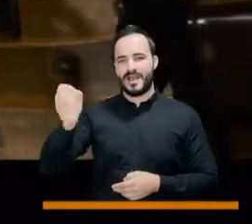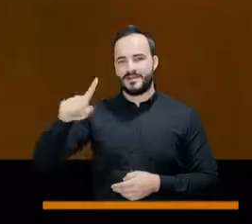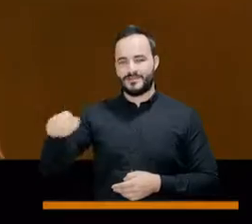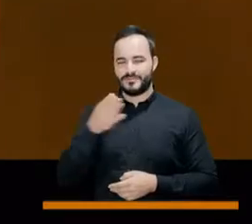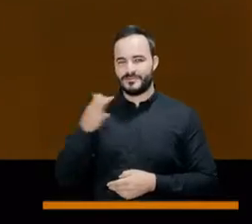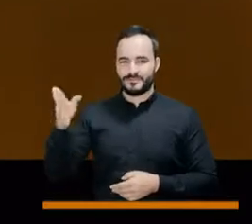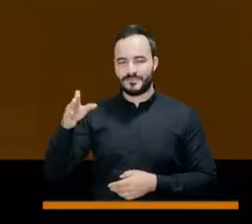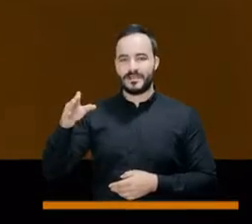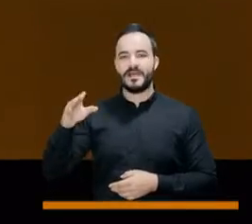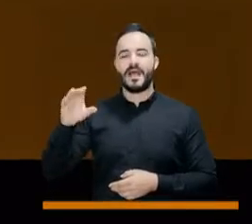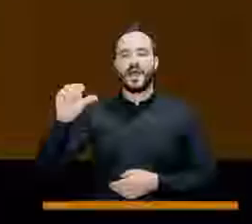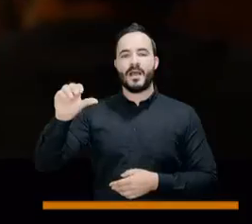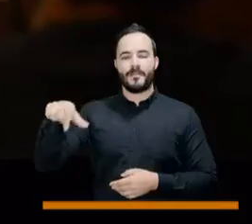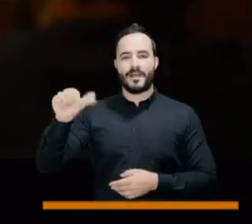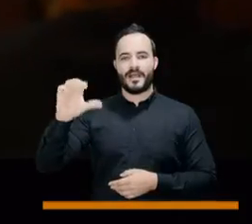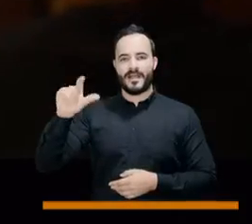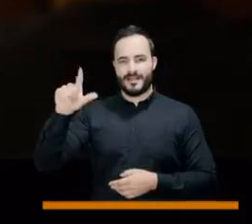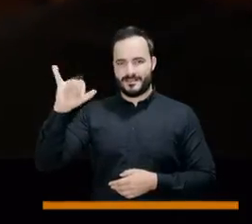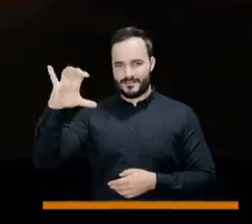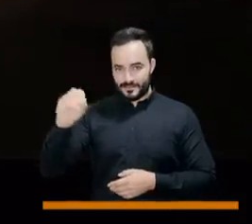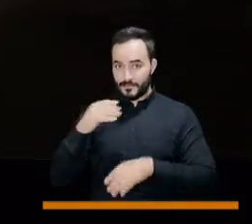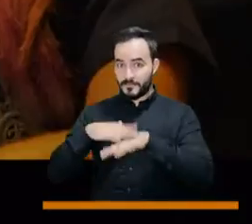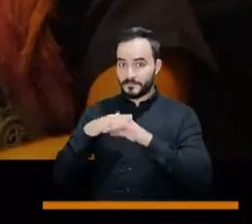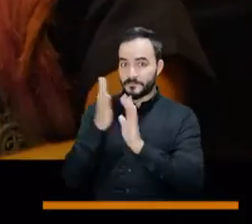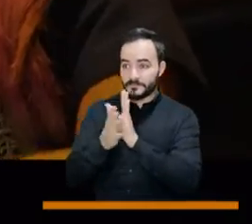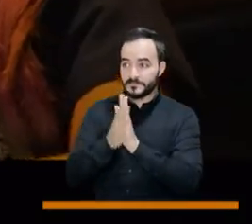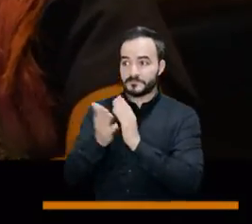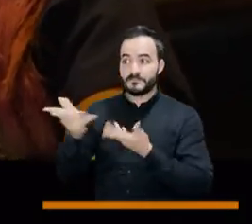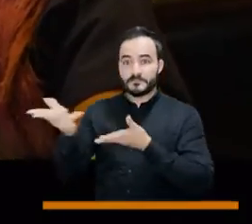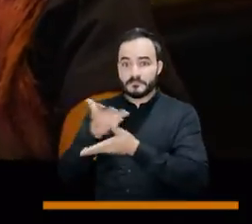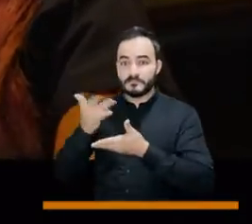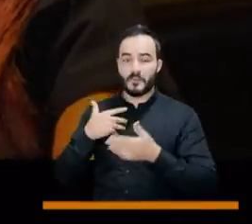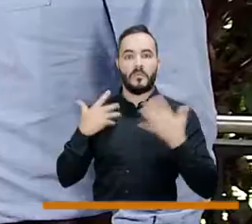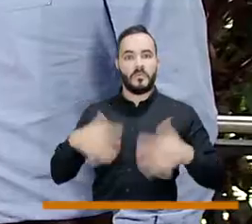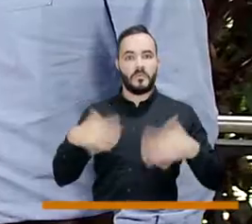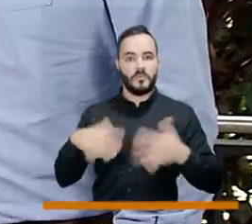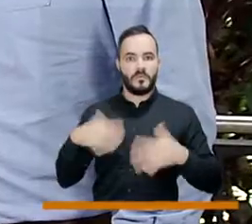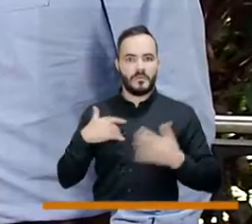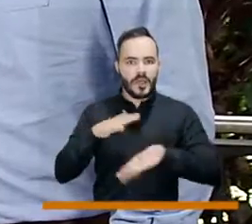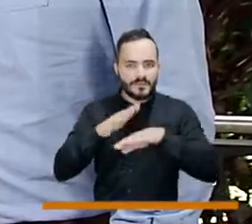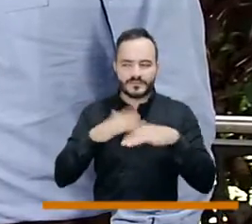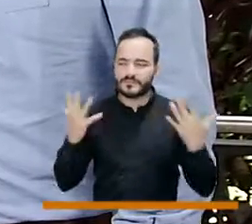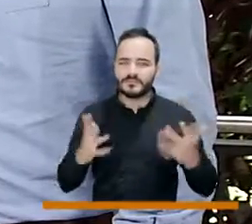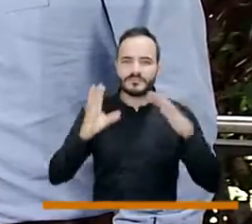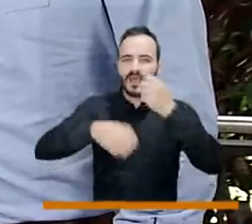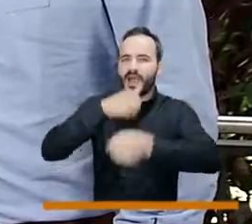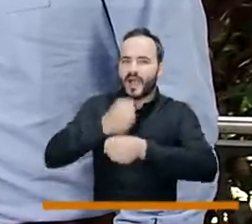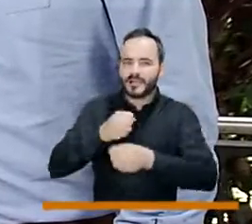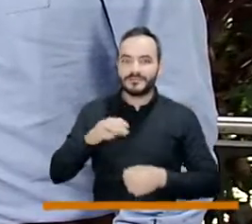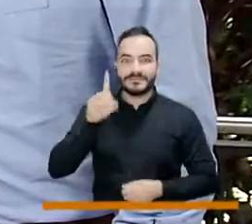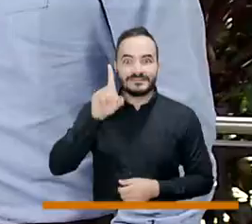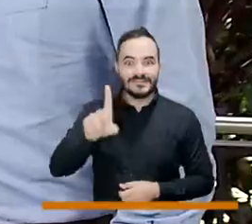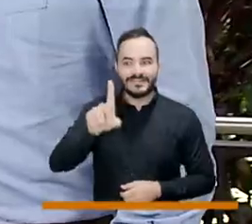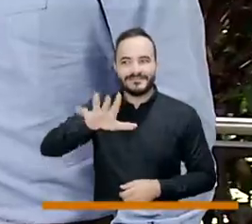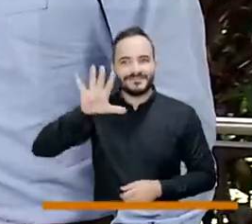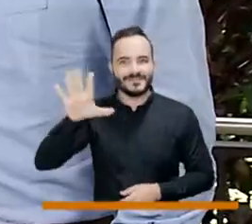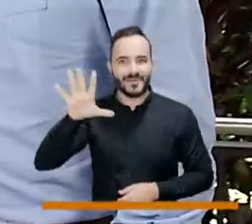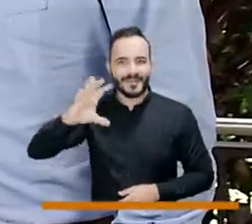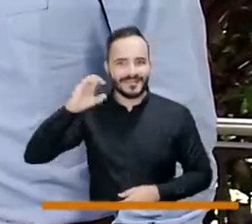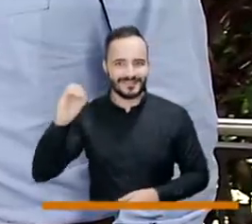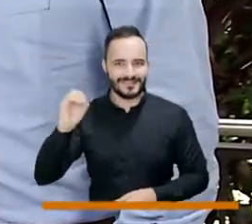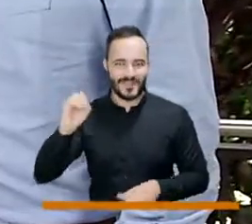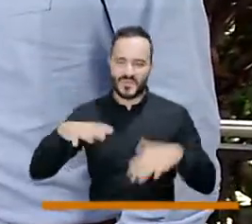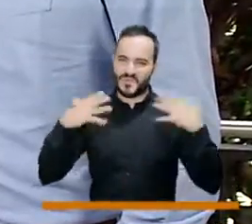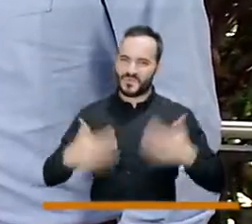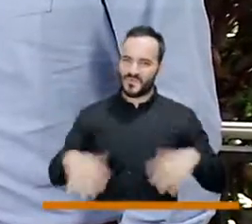porque es que la facultad está cumpliendo no 5, ni 10, ni 15, ni 40 años, se está cumpliendo 150 años de vida